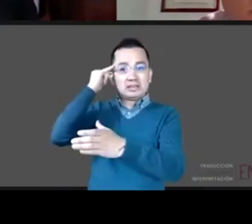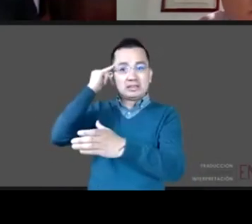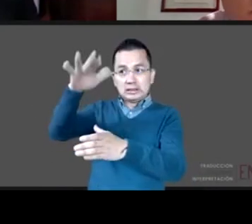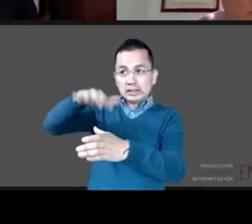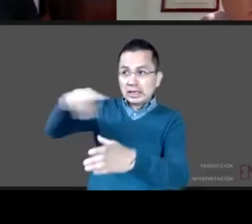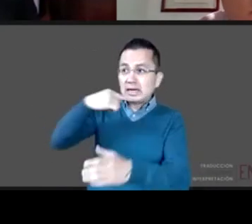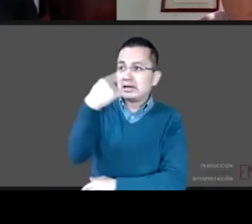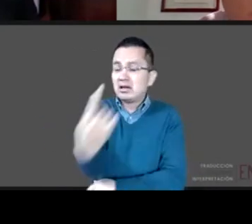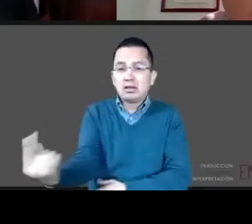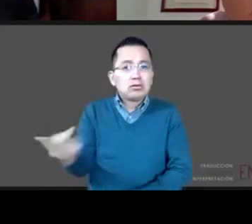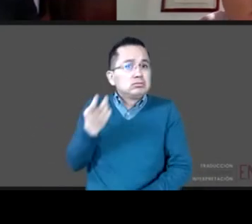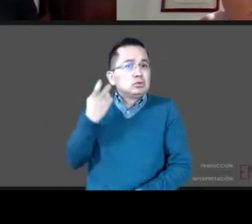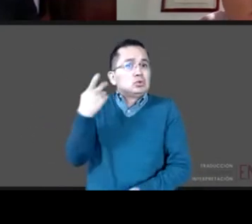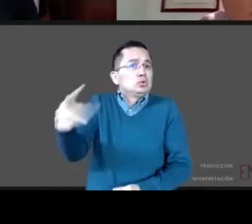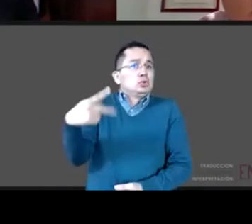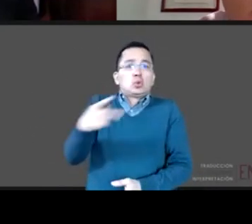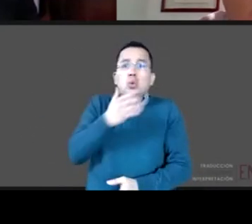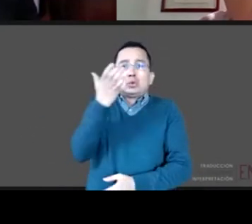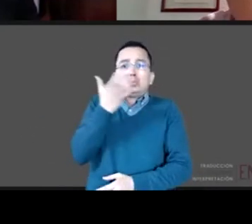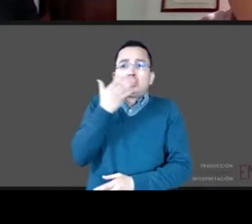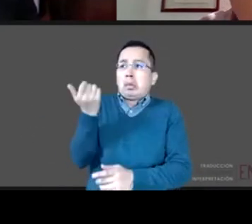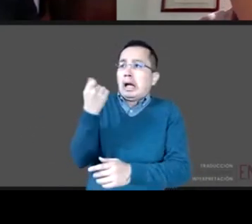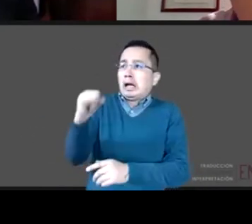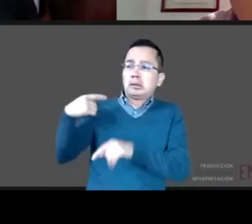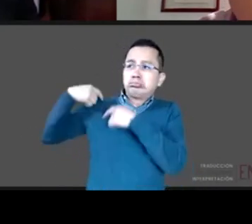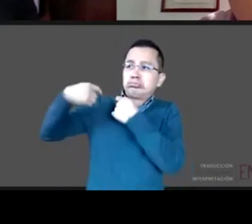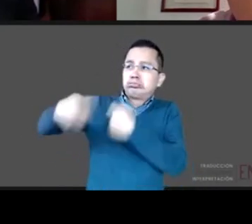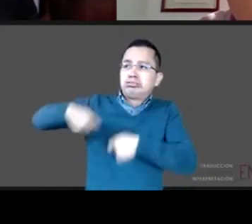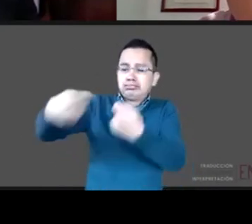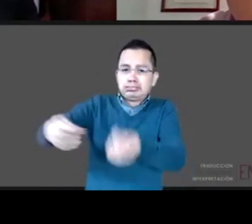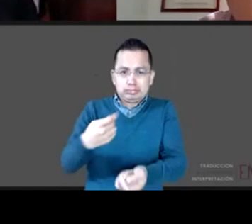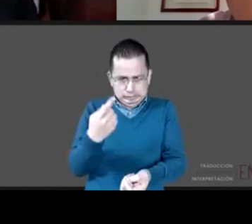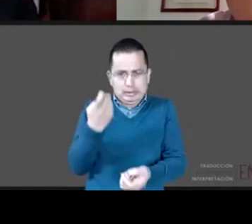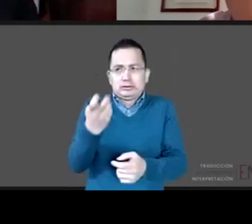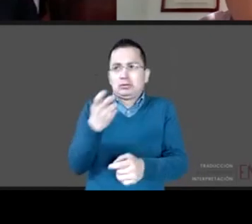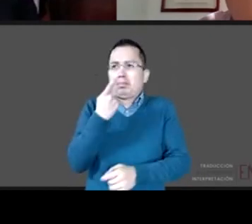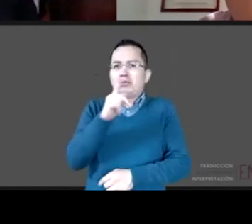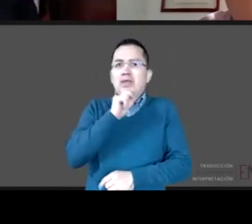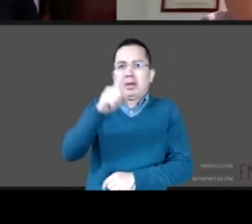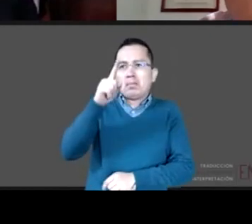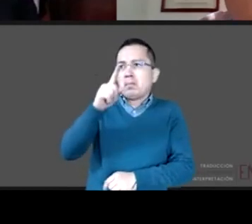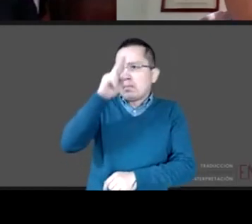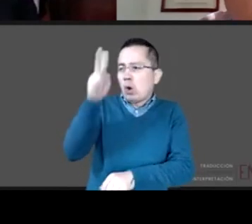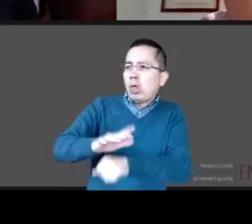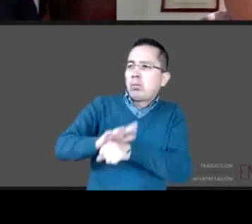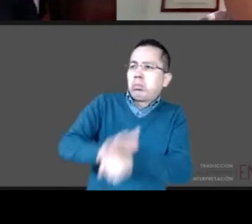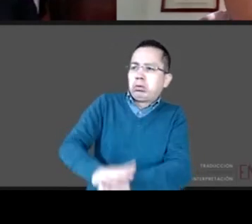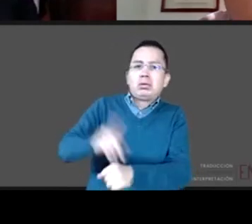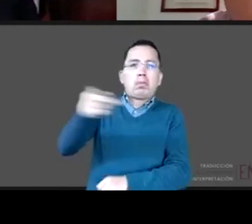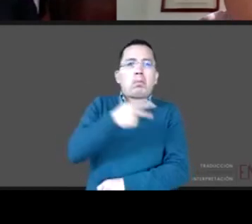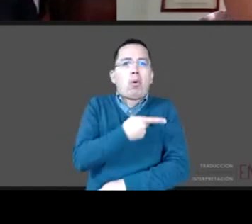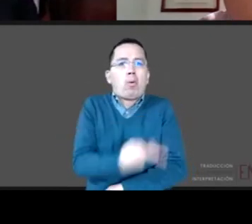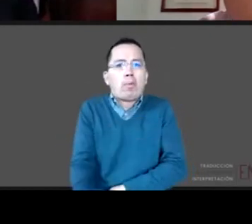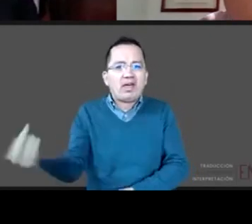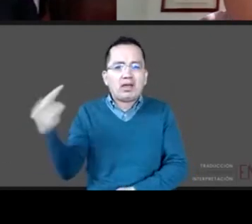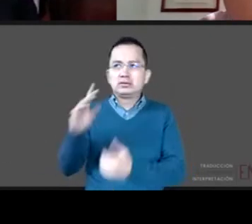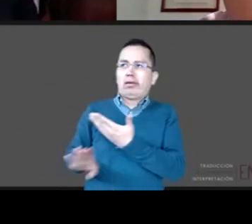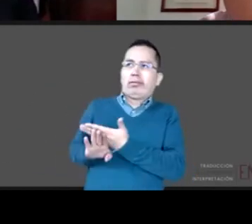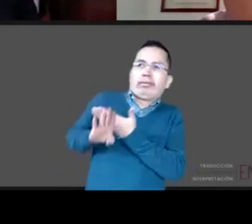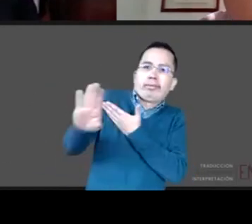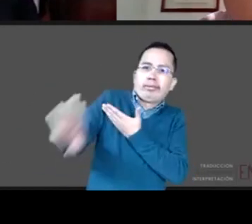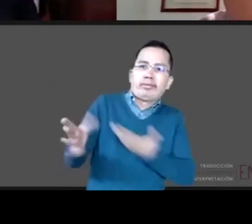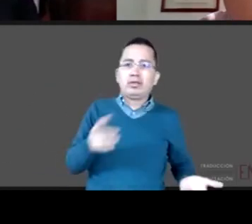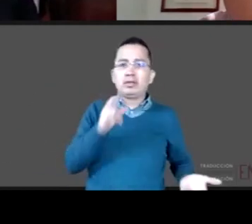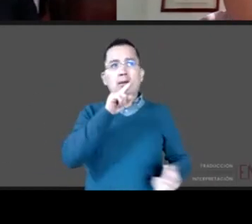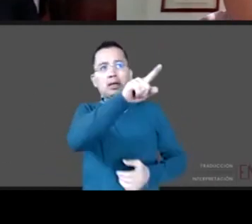pero también atrapado, insisto, en pobreza, en marginación, en la debilidad institucional. Y recupero